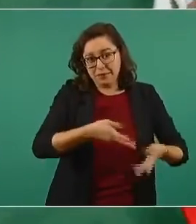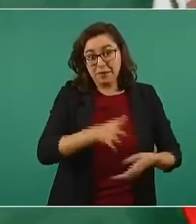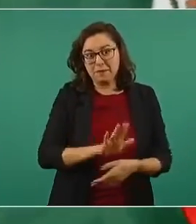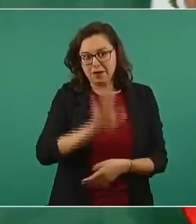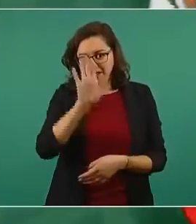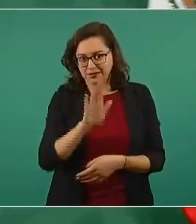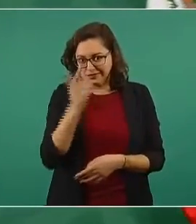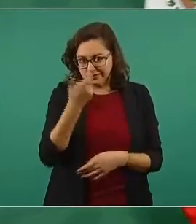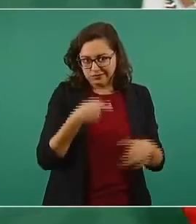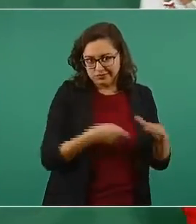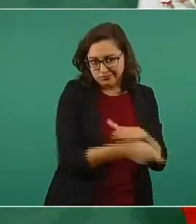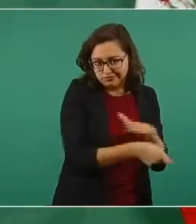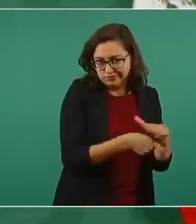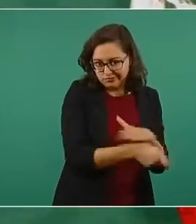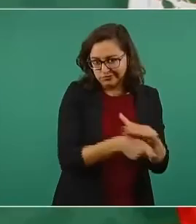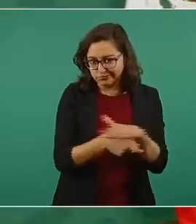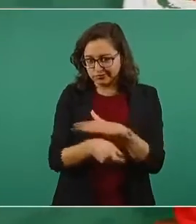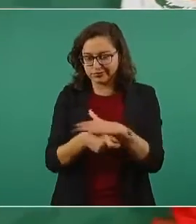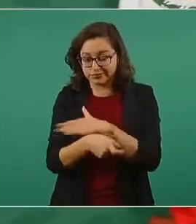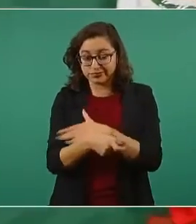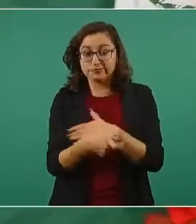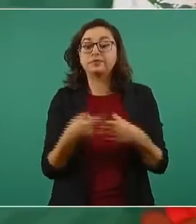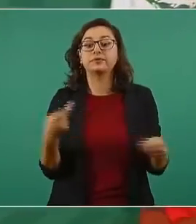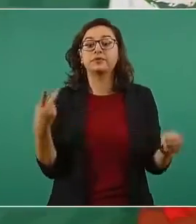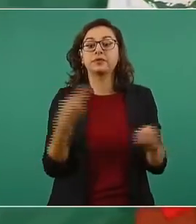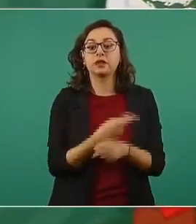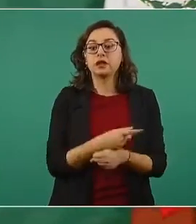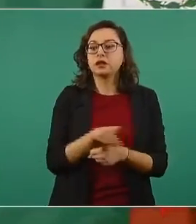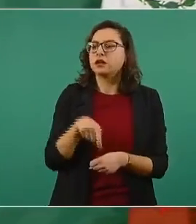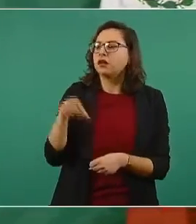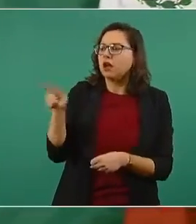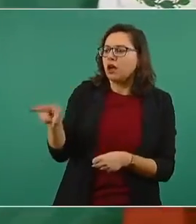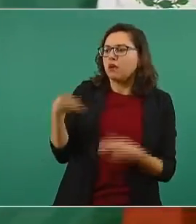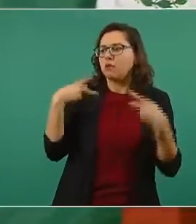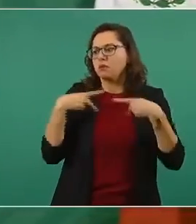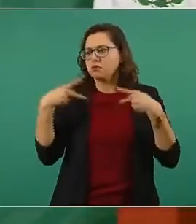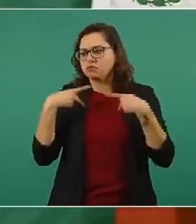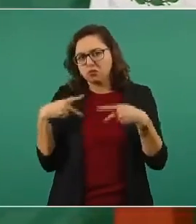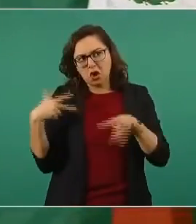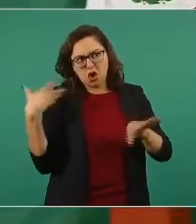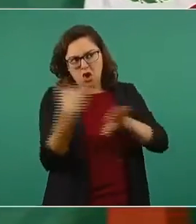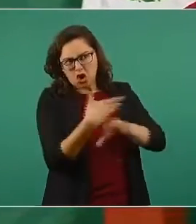que lo cuestionaba, lo criticaba.